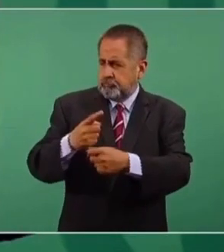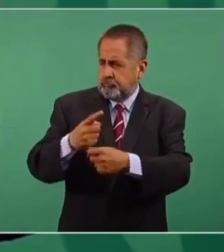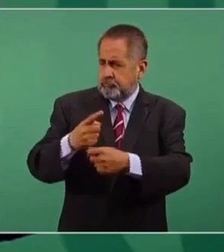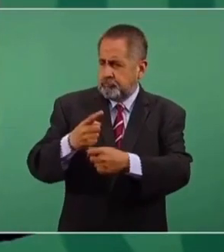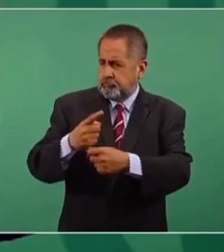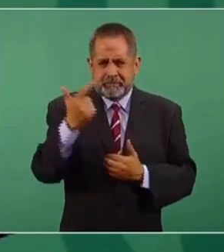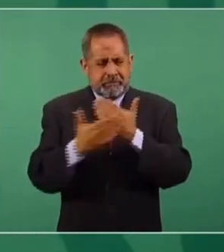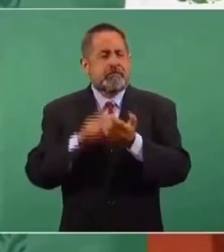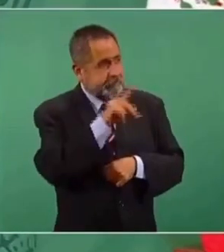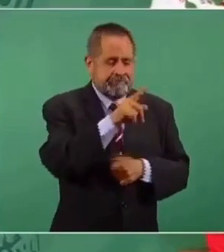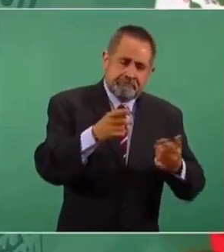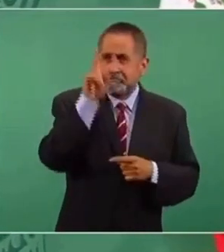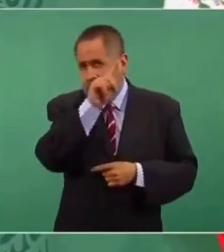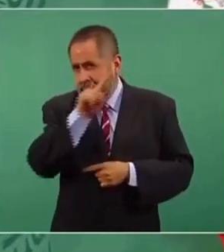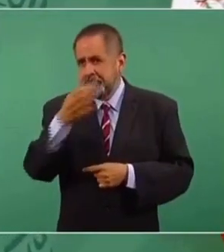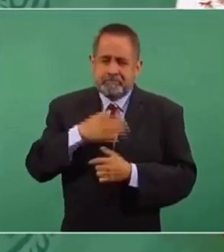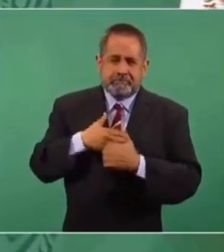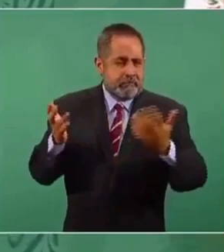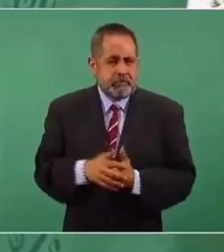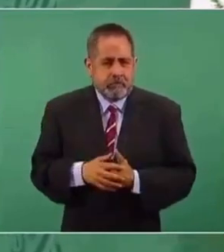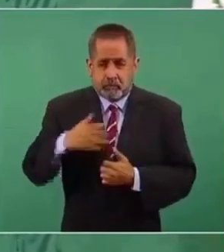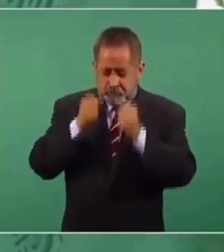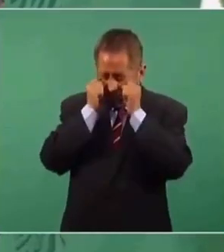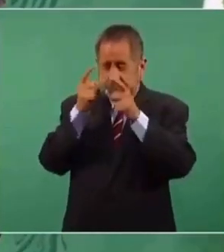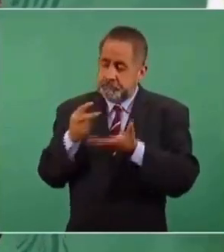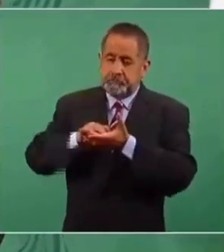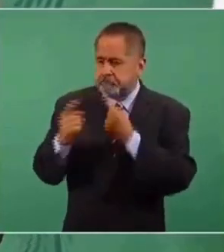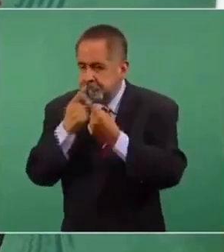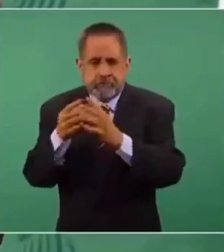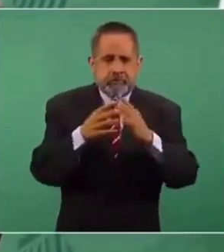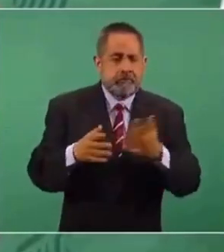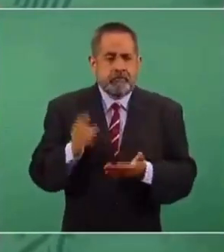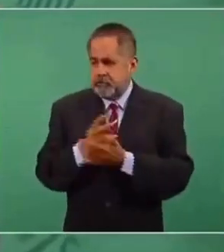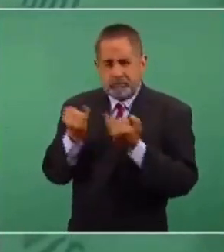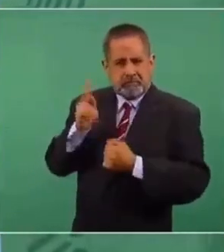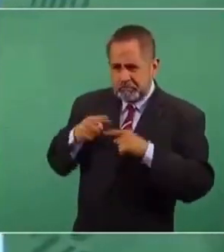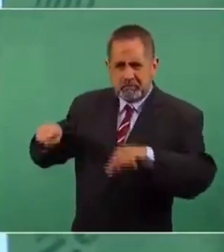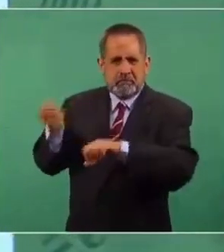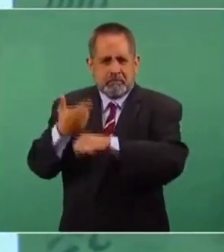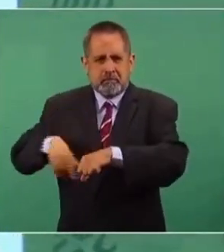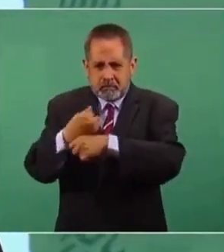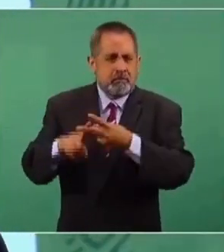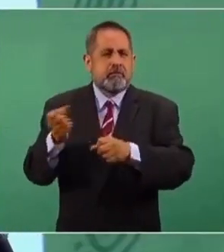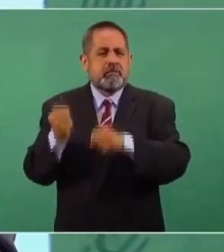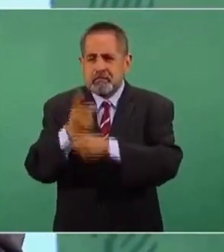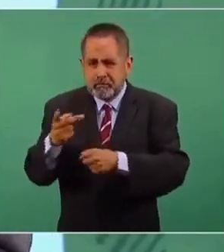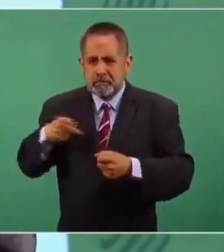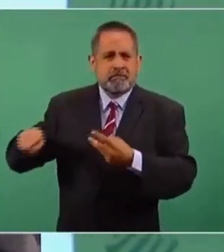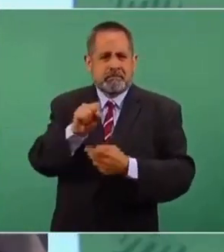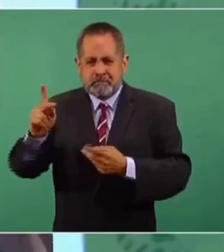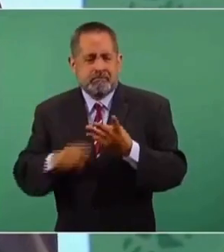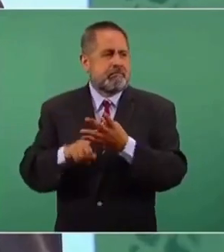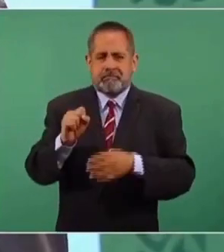de seis a siete de la mañana, lunes a viernes, desde que me levanto es eso, no solo es mi caso, es el caso de la secretaria de Gobernación, de la secretaria de Seguridad Pública,